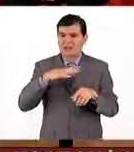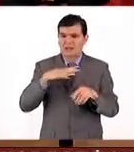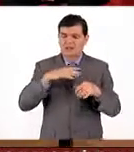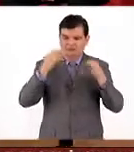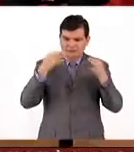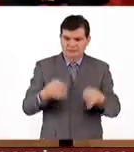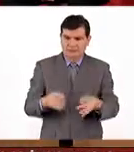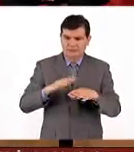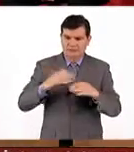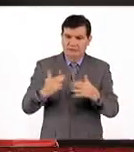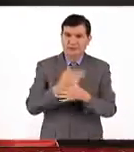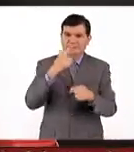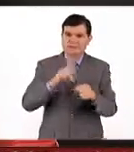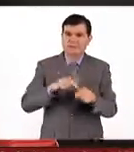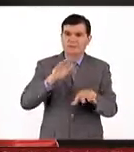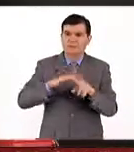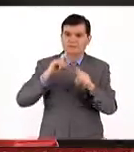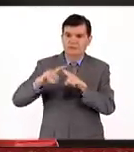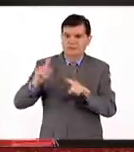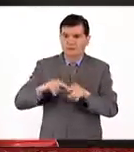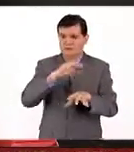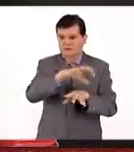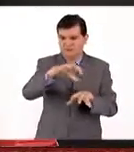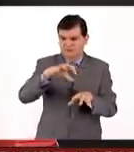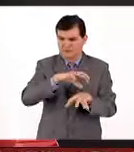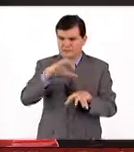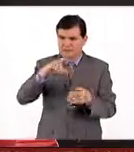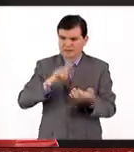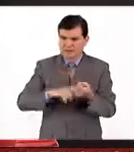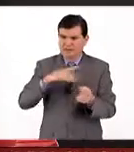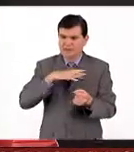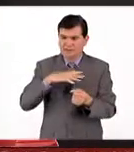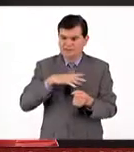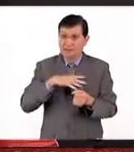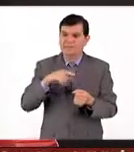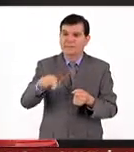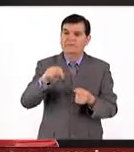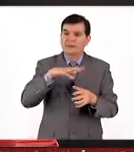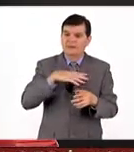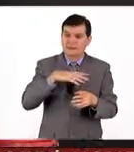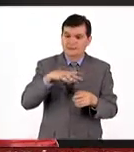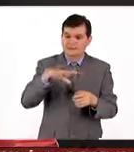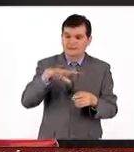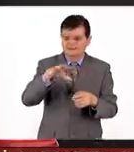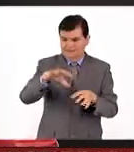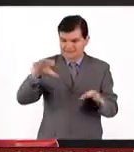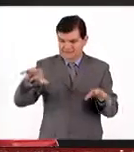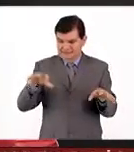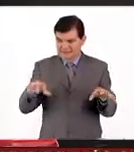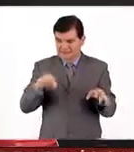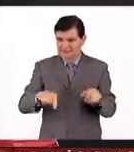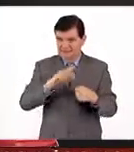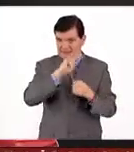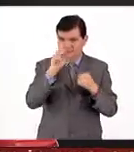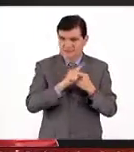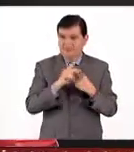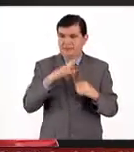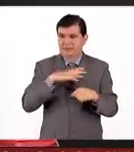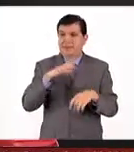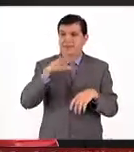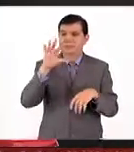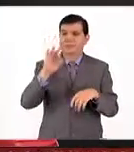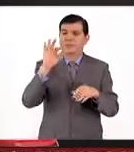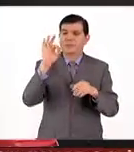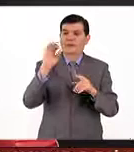del jardín botánico nacional por el tipo de colecciones que nosotros tenemos dentro de nuestro, en el país hay más de